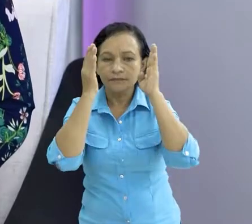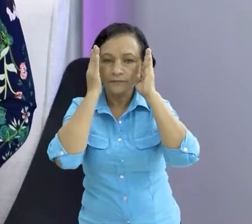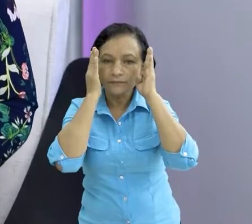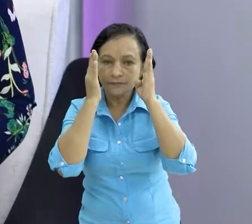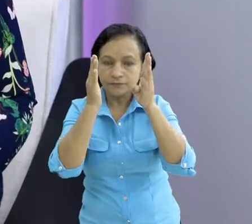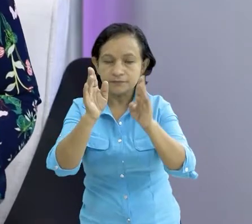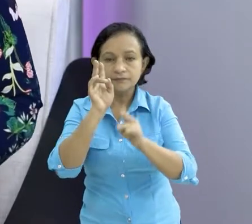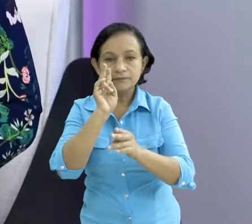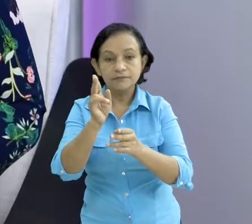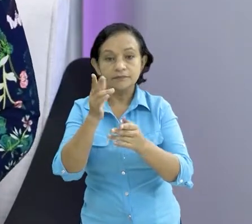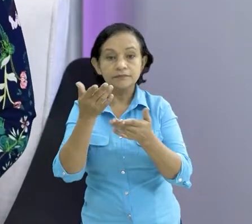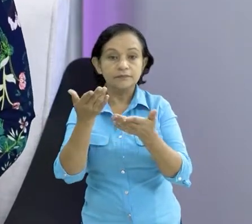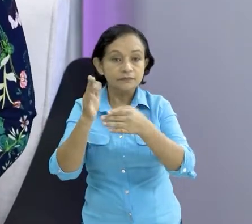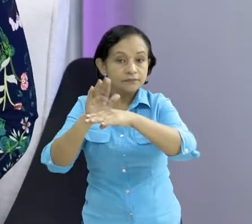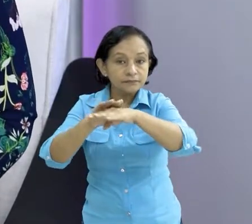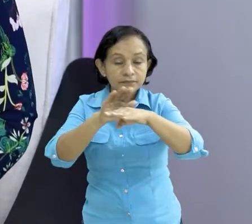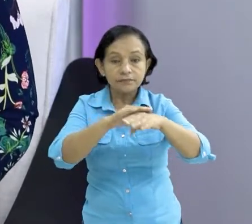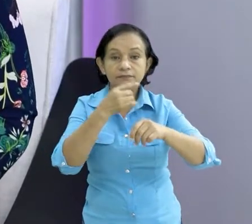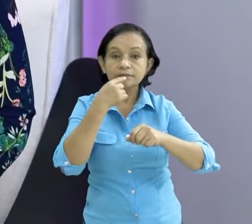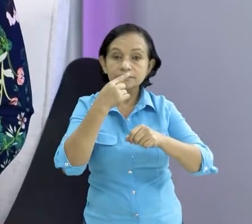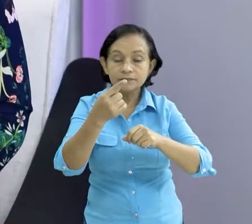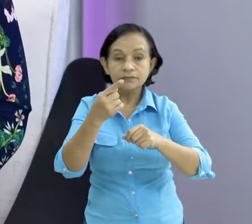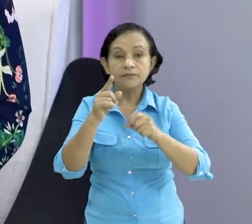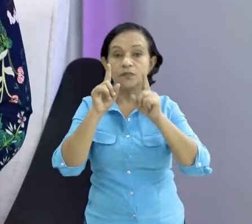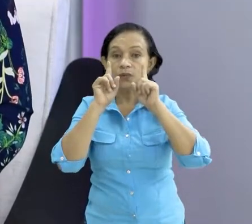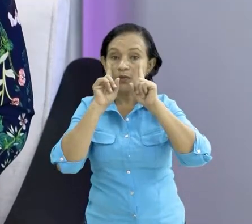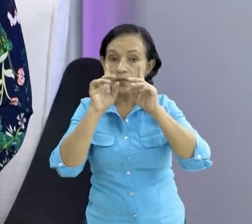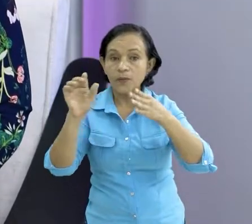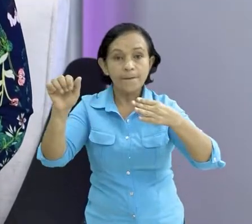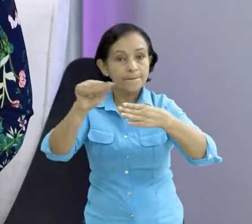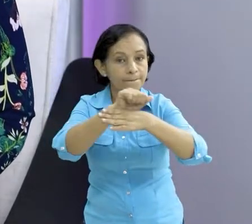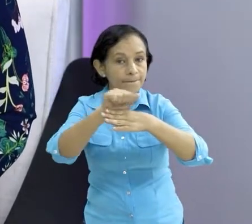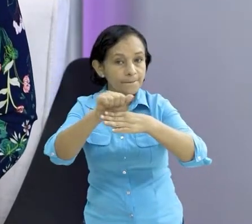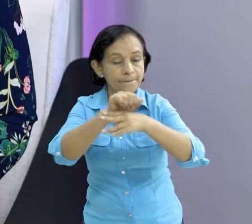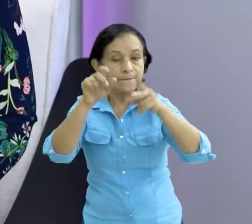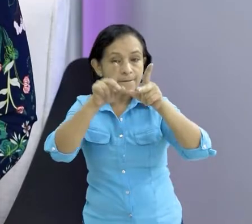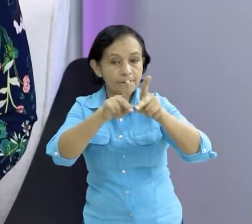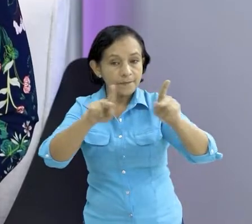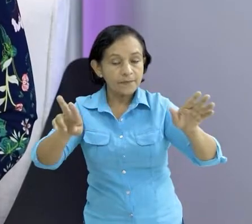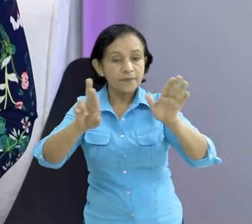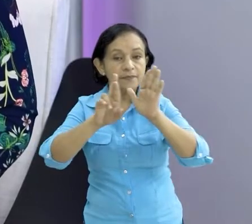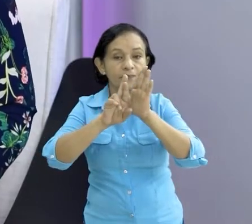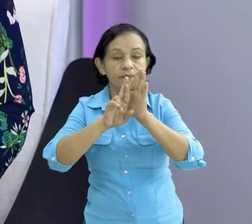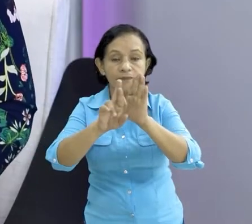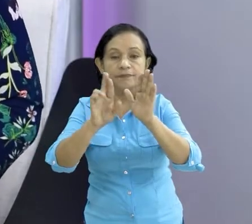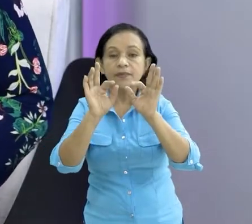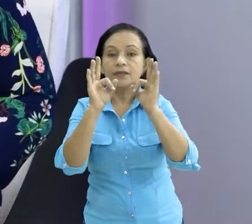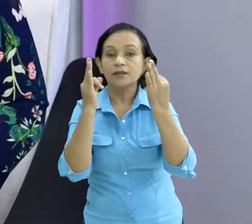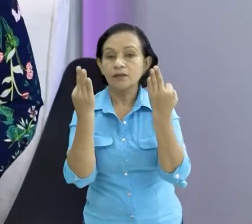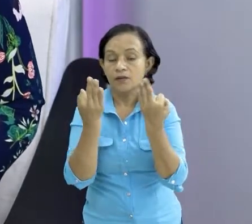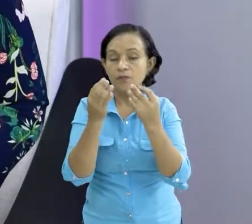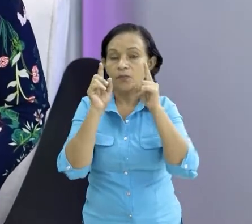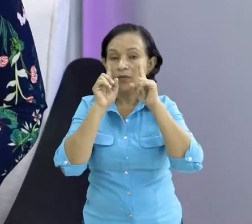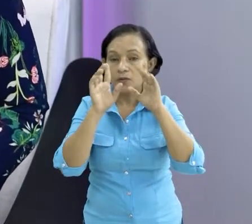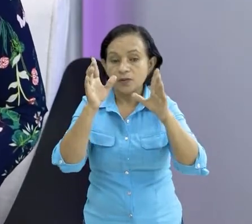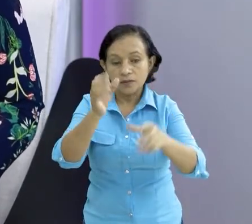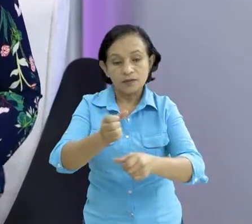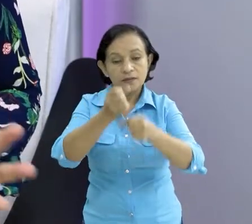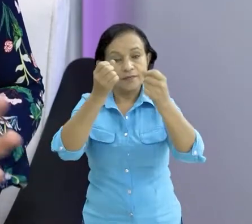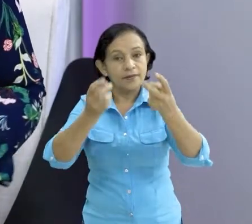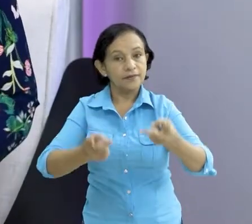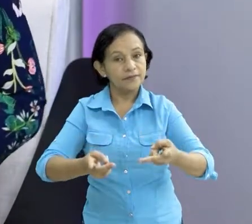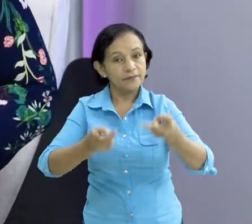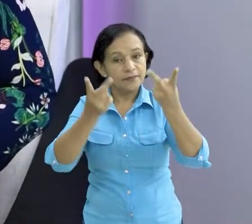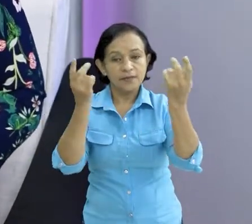sintonía aprovechamos para invitarla a seguir llevando a la práctica los planes de respuesta familiar para la salvaguarda de la vida